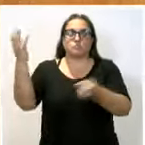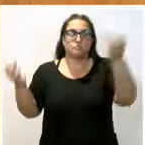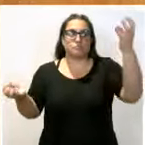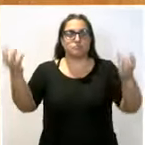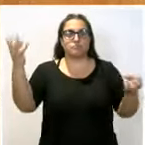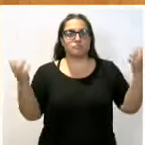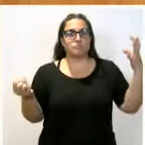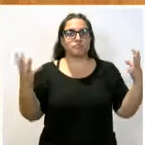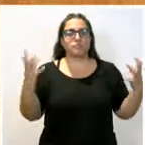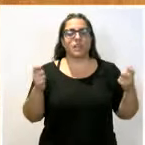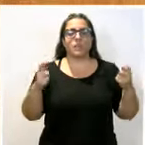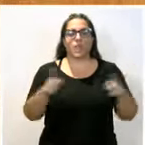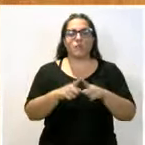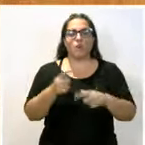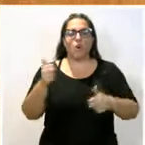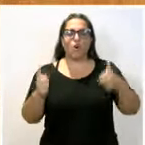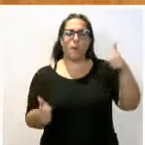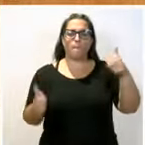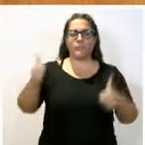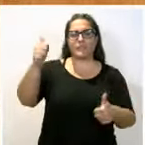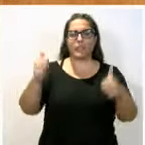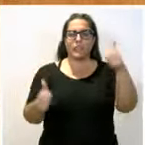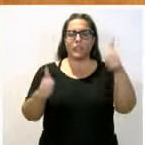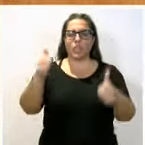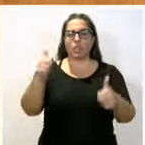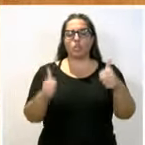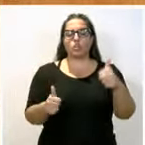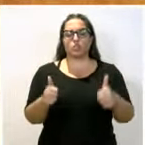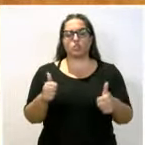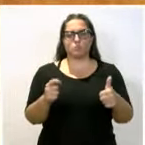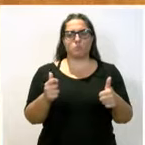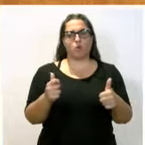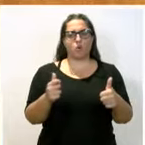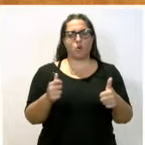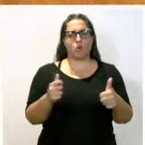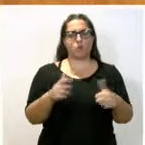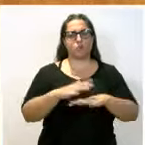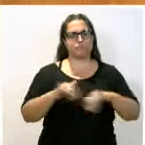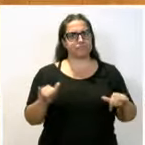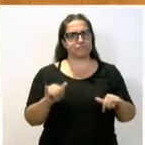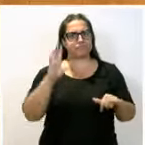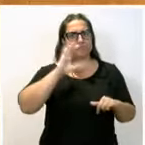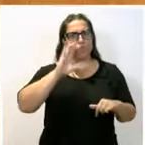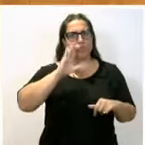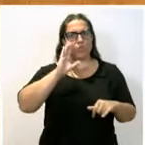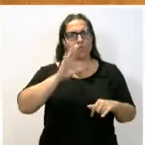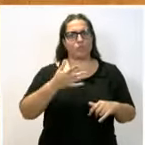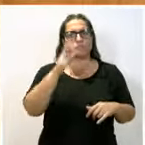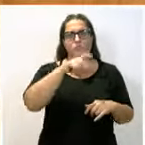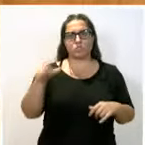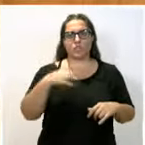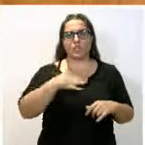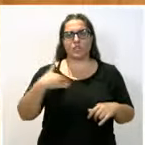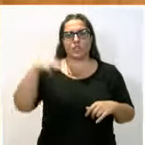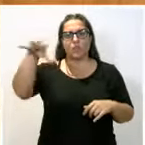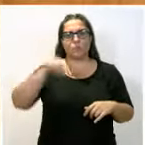compitiendo, y diríamos, compitiendo deslealmente con los que quieren adquirir terreno para,